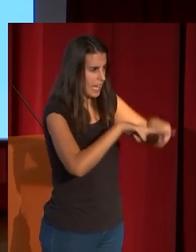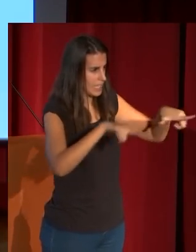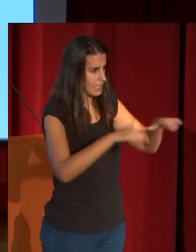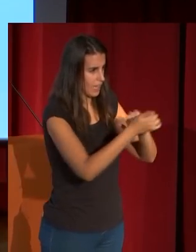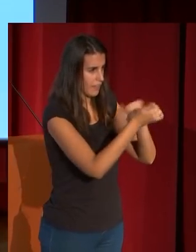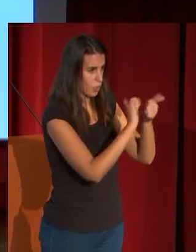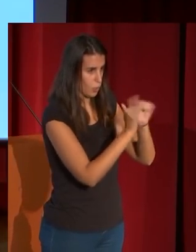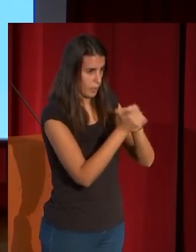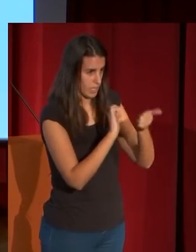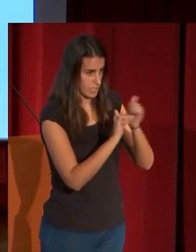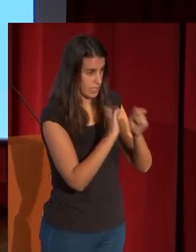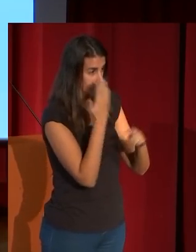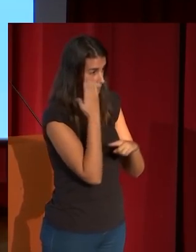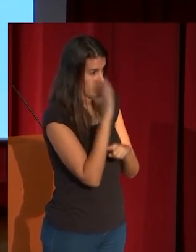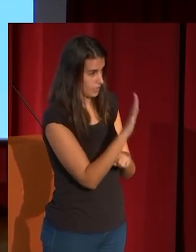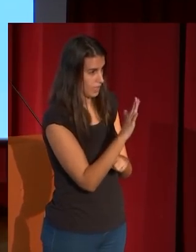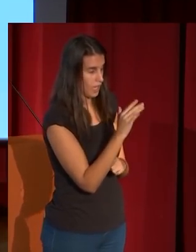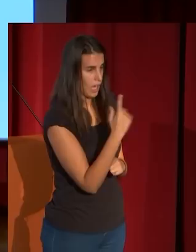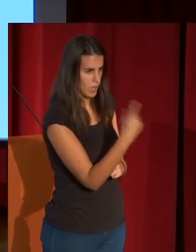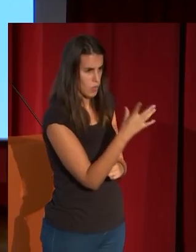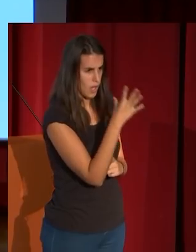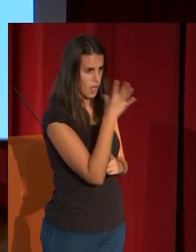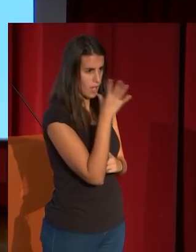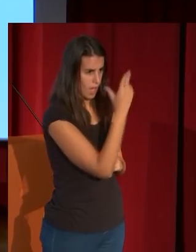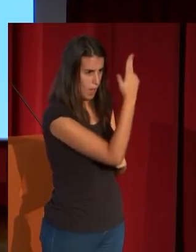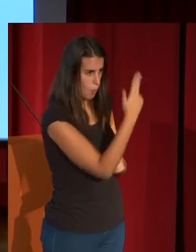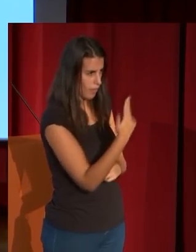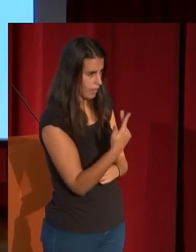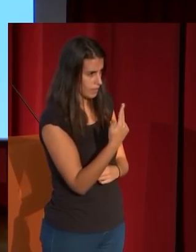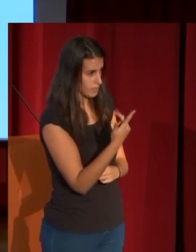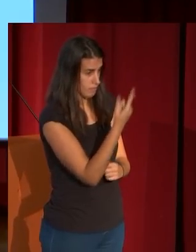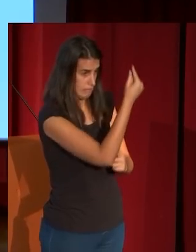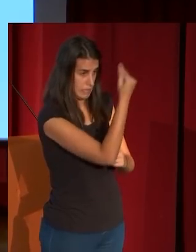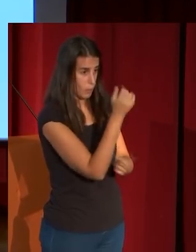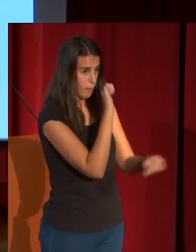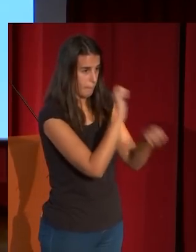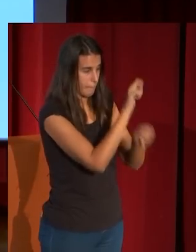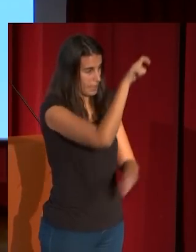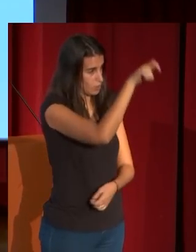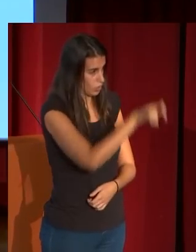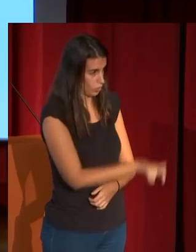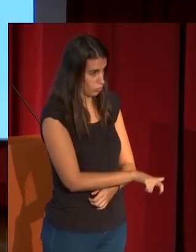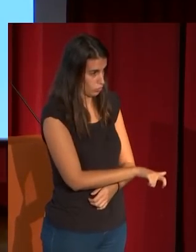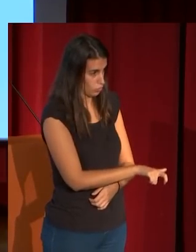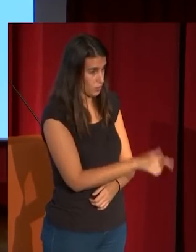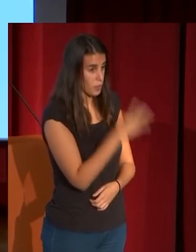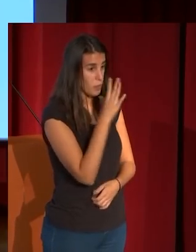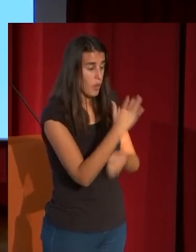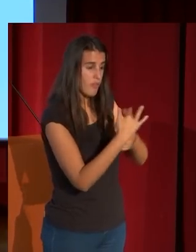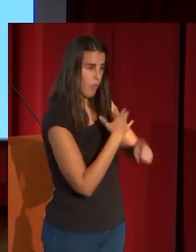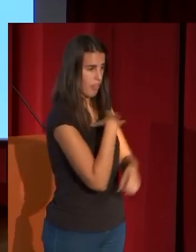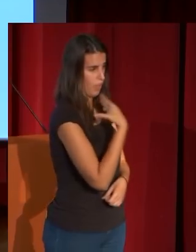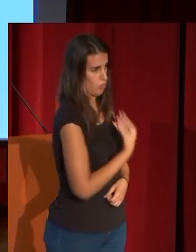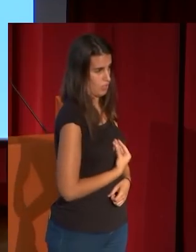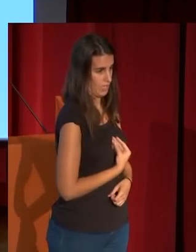copias representada. Hay una aguada que representa a prisioneros, un prisionero copiando a Goya, que es la